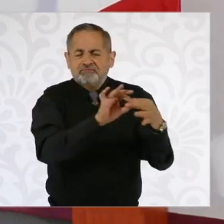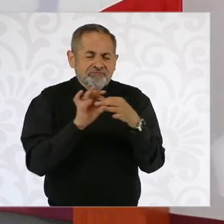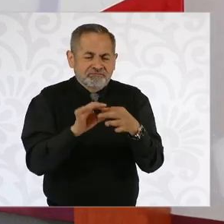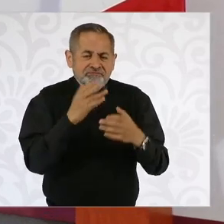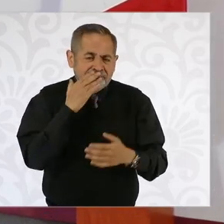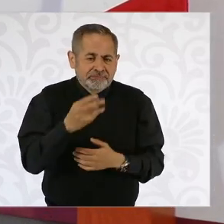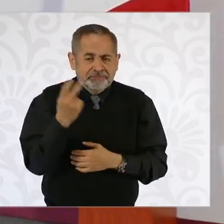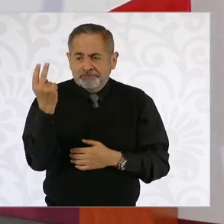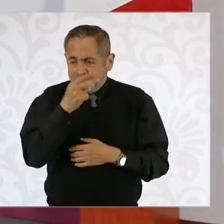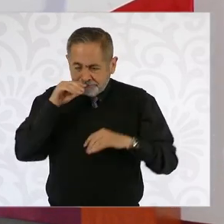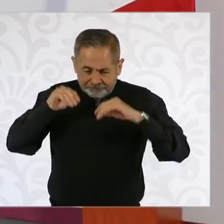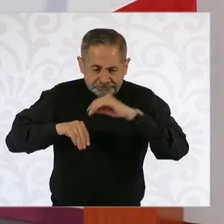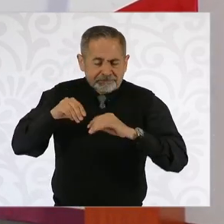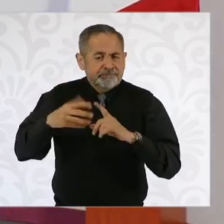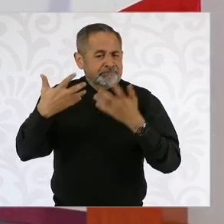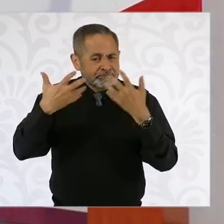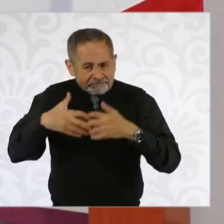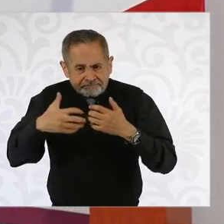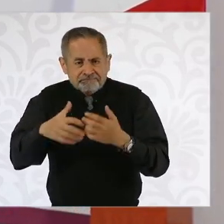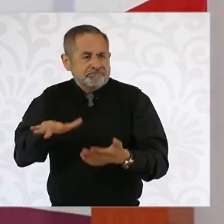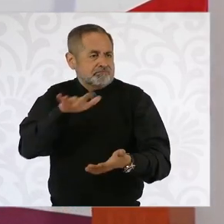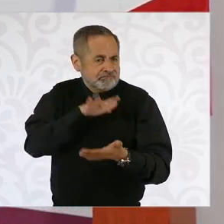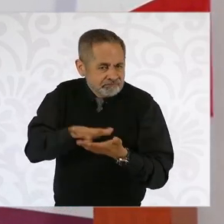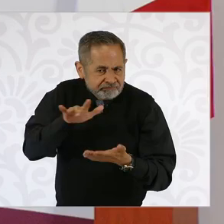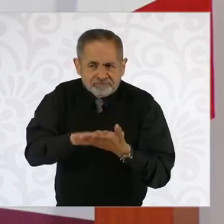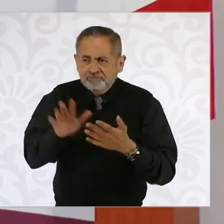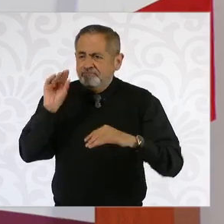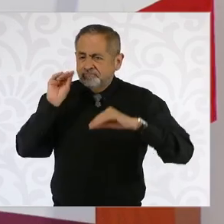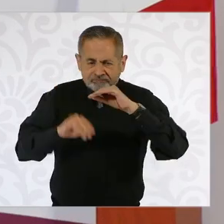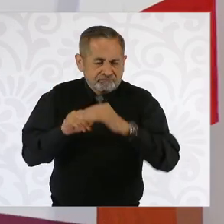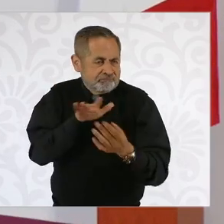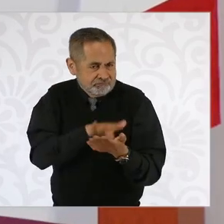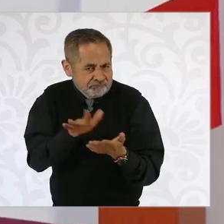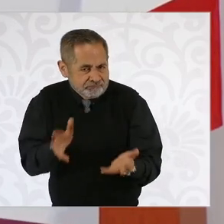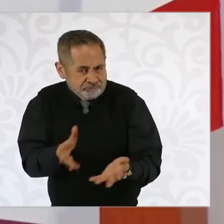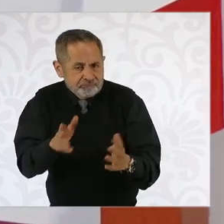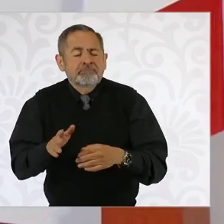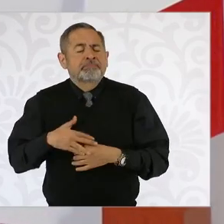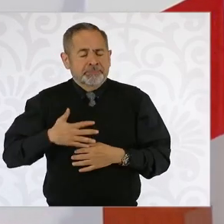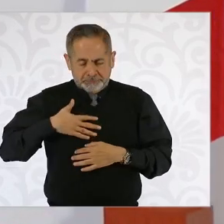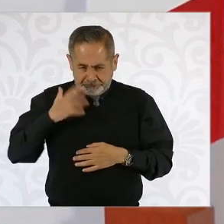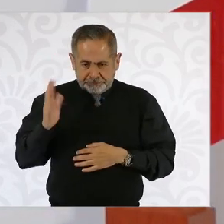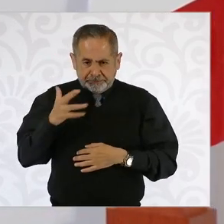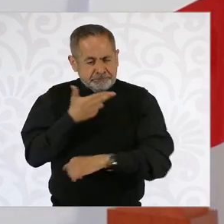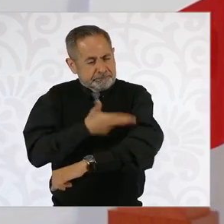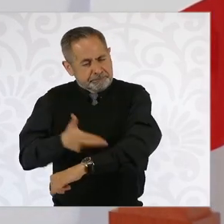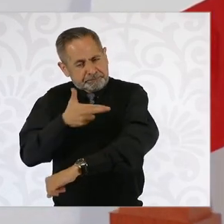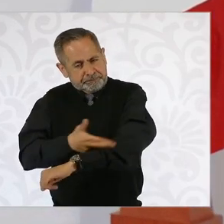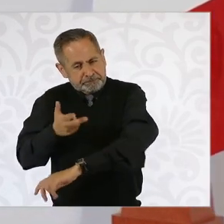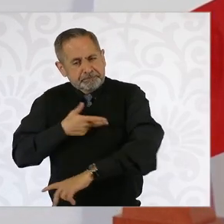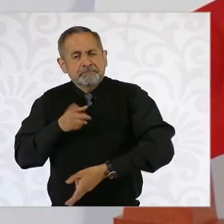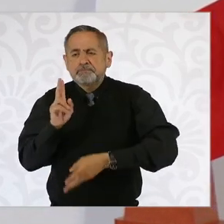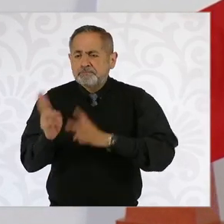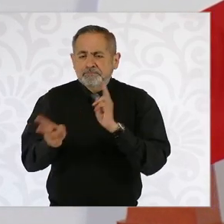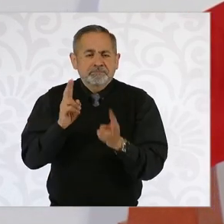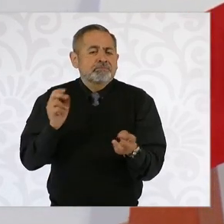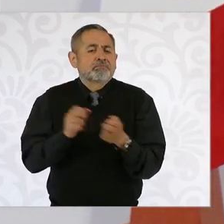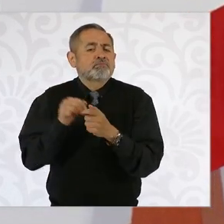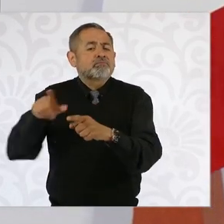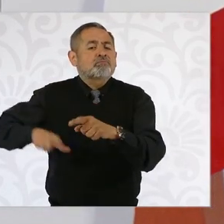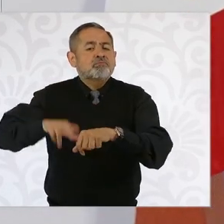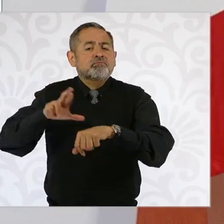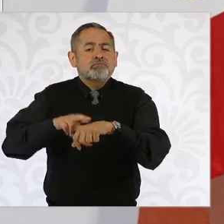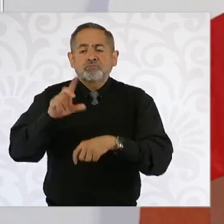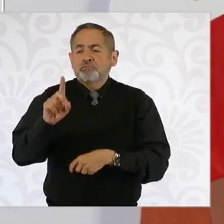infraestructura, requiere apoyo, requiere algunos incentivos que hemos estado platicando con el gobernador Durazo,